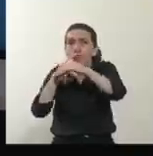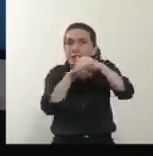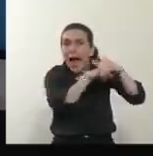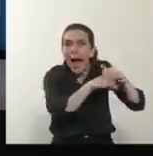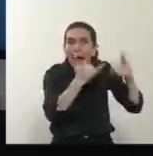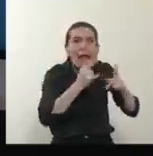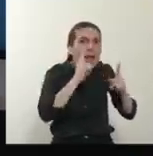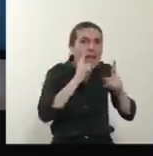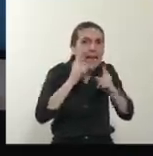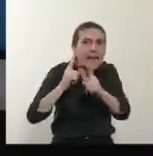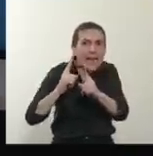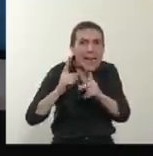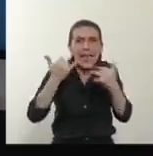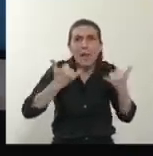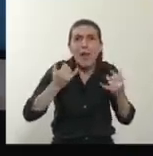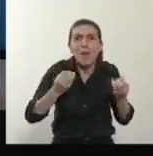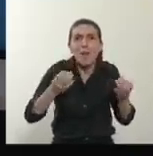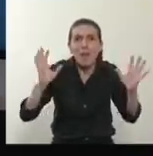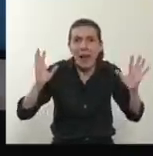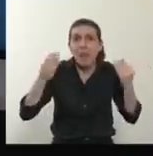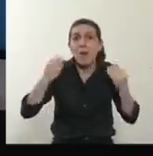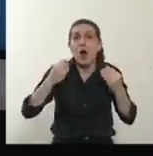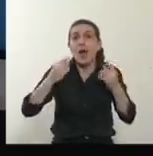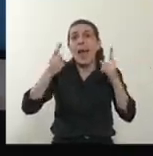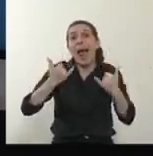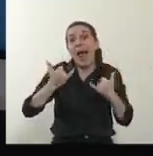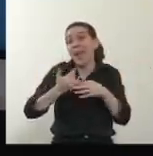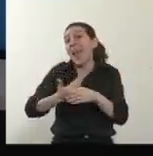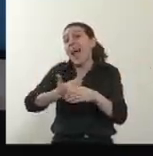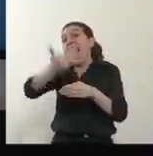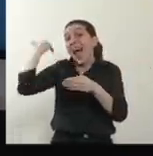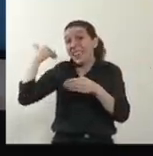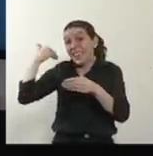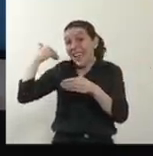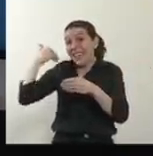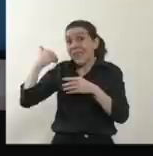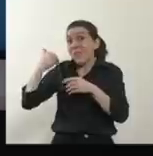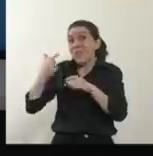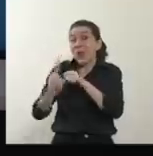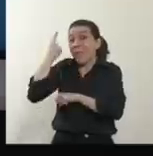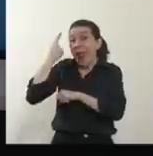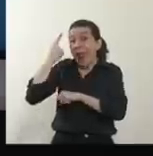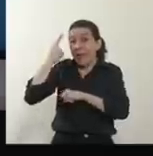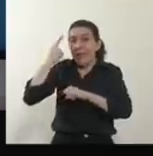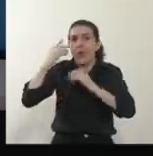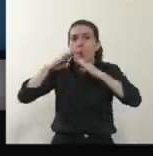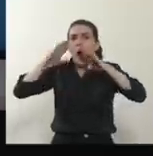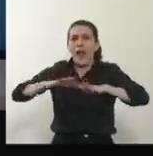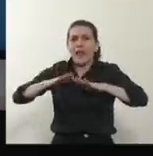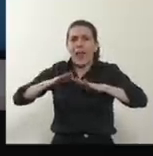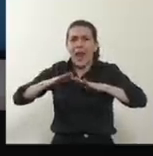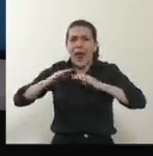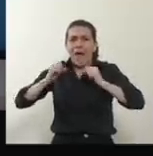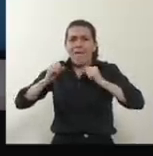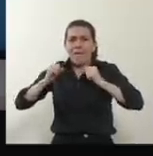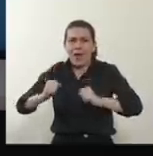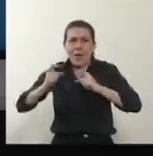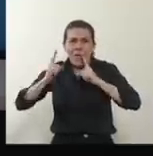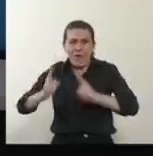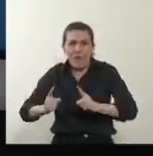por dos motivos, por el tiempo de cuarentena inicial que hicimos y porque aprovechamos ese tiempo